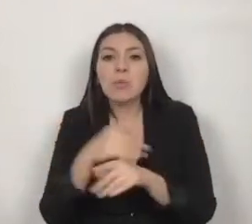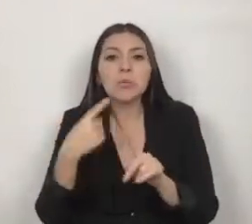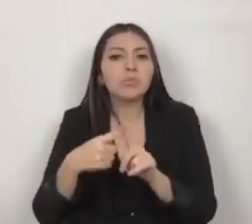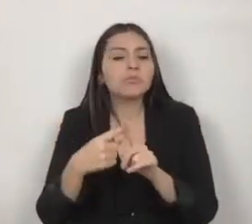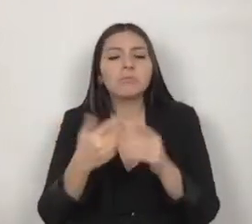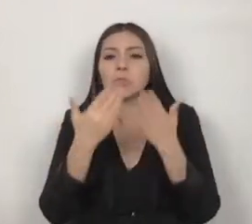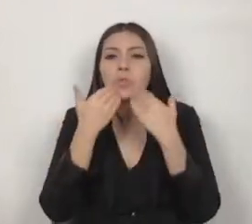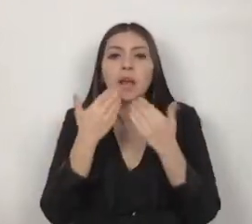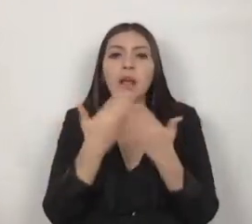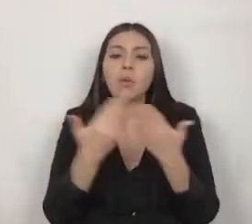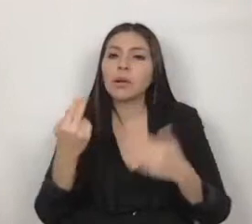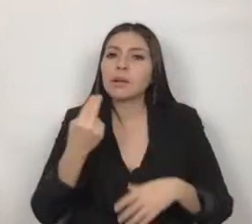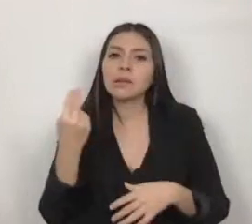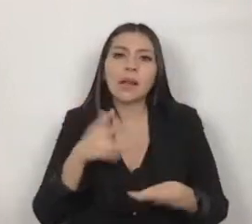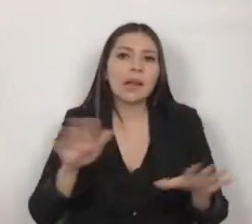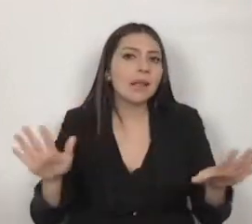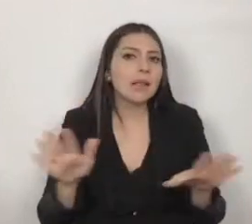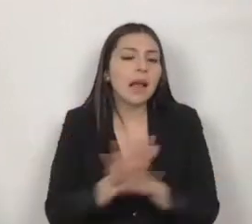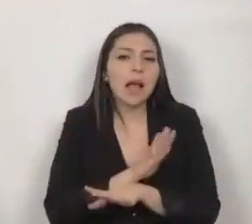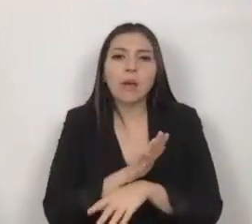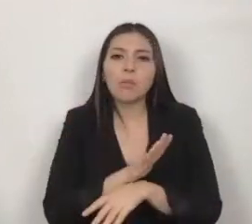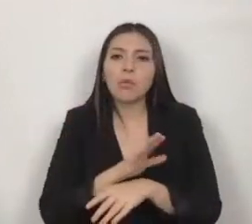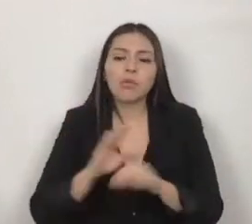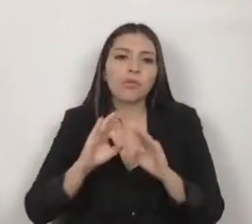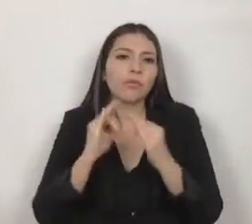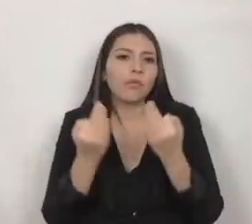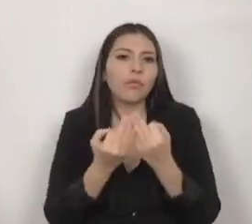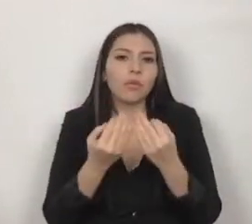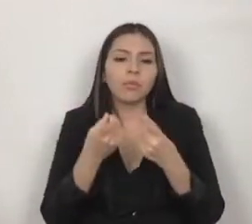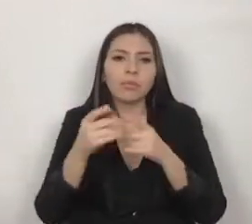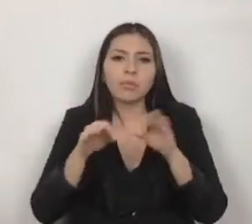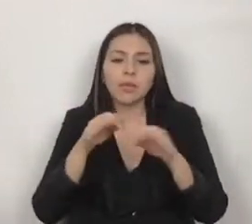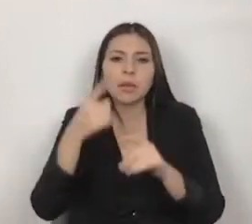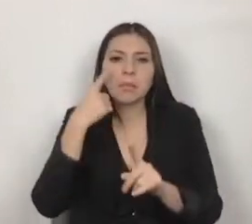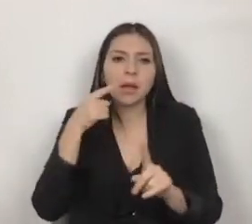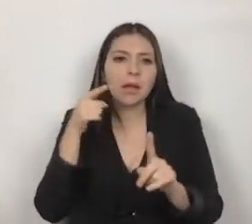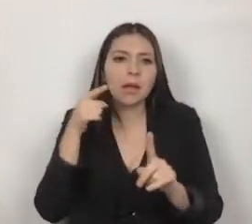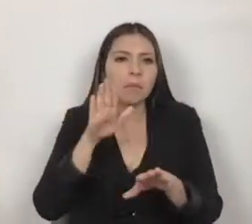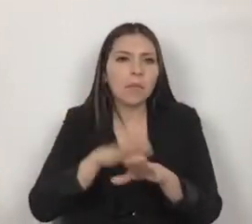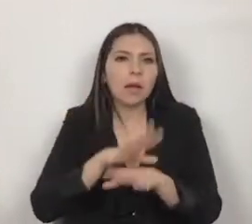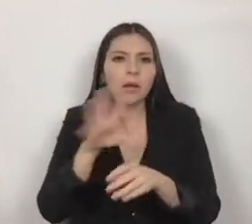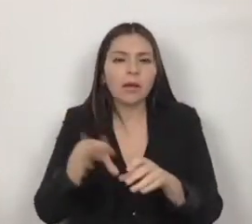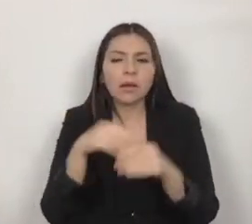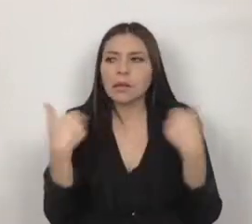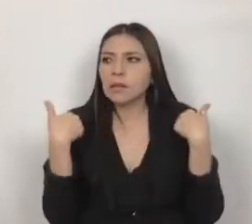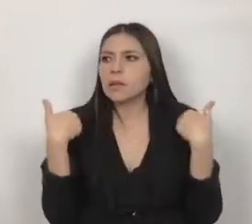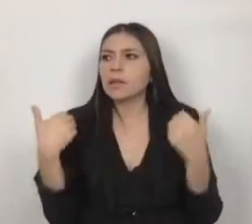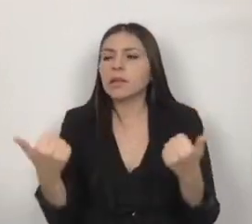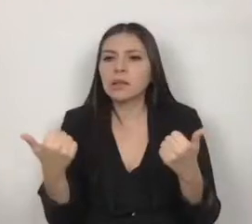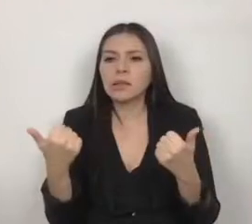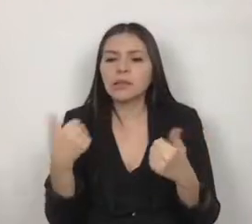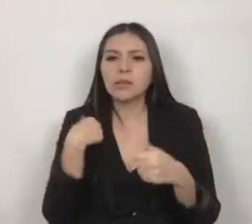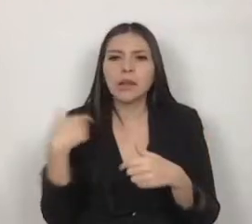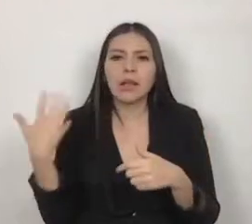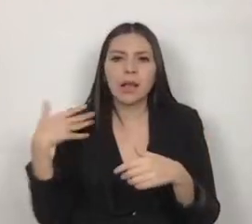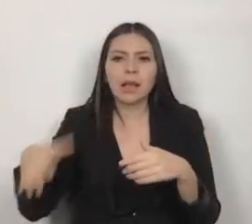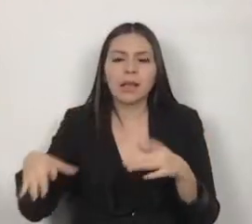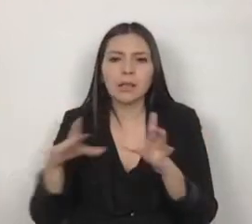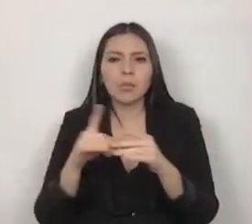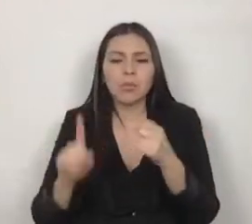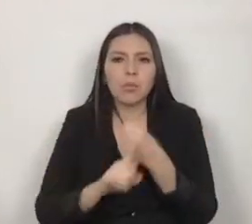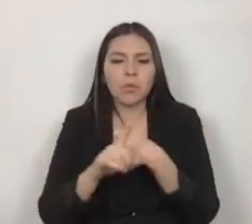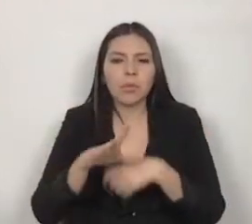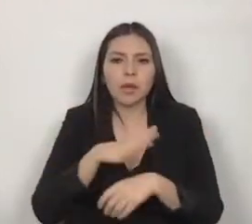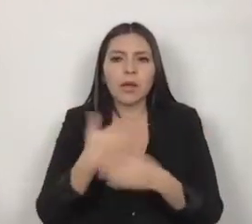urge un cambio de ruta. Para tener una visión más completa de la problemática que aquí señalo, debemos reconocer a las